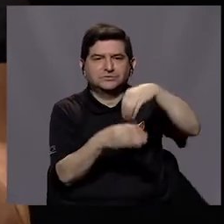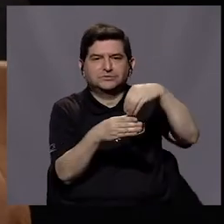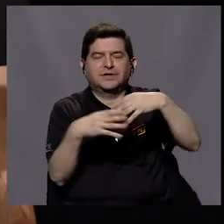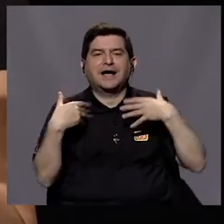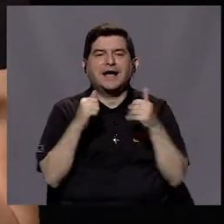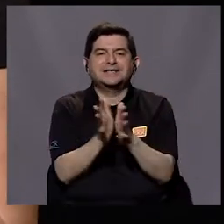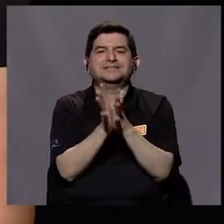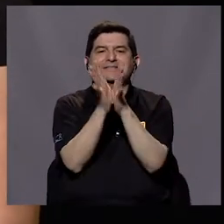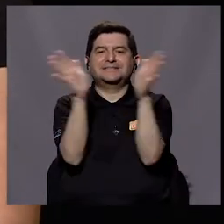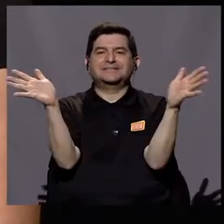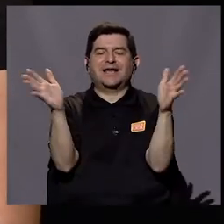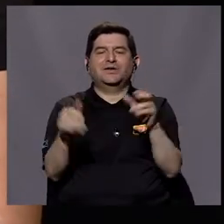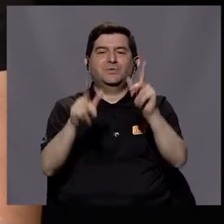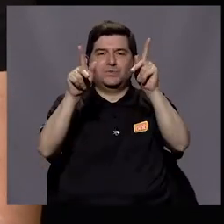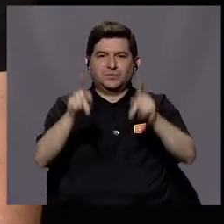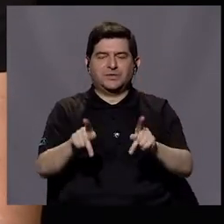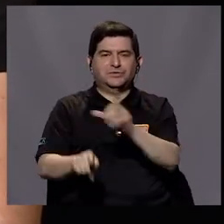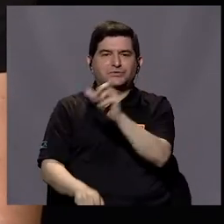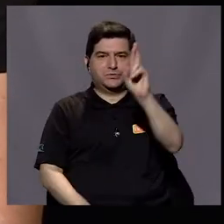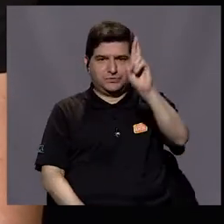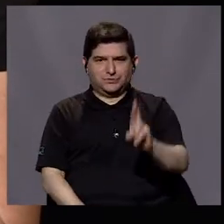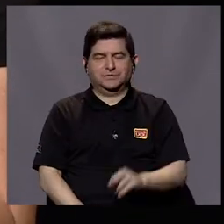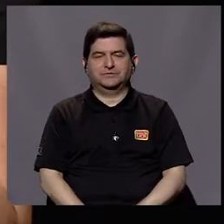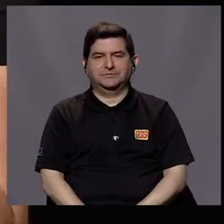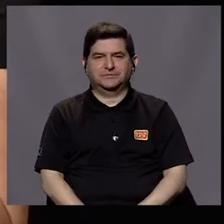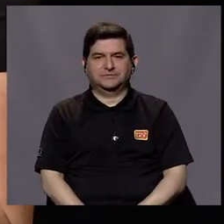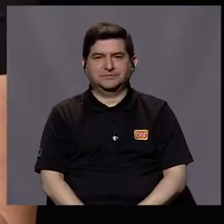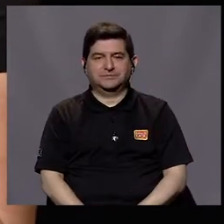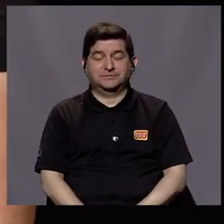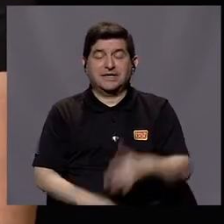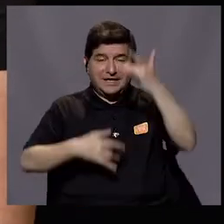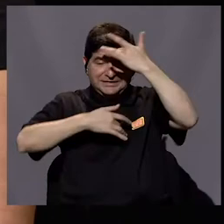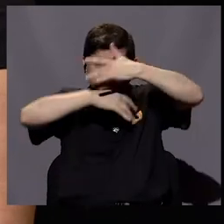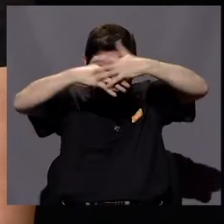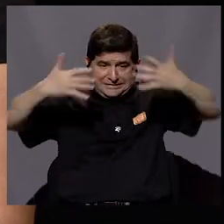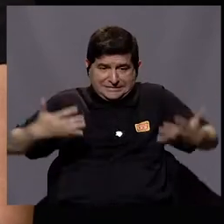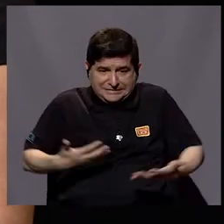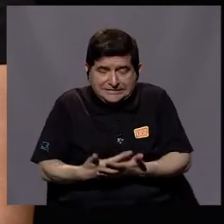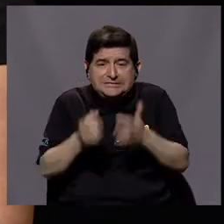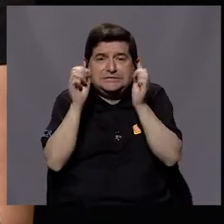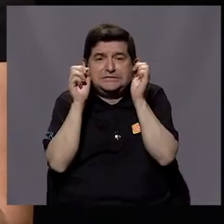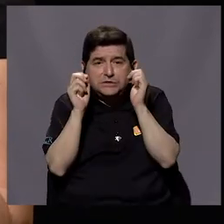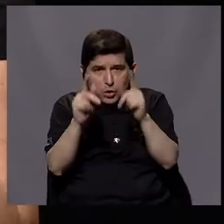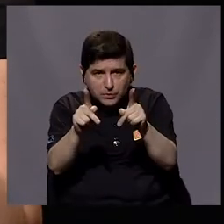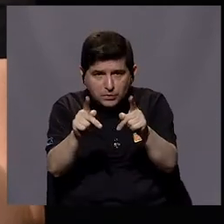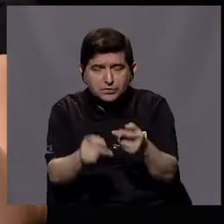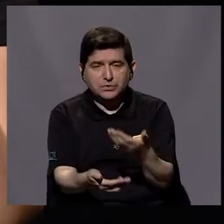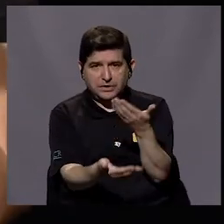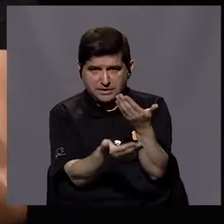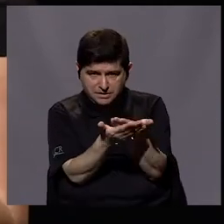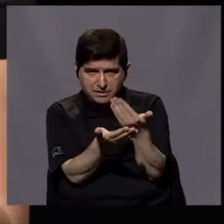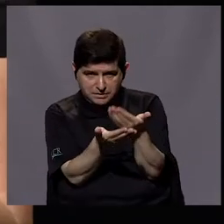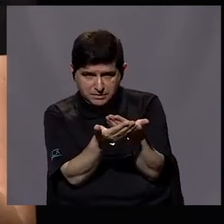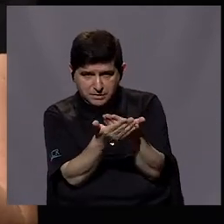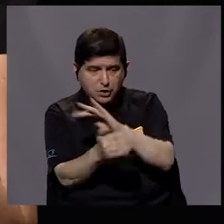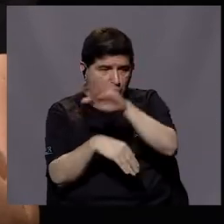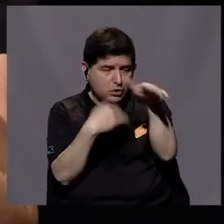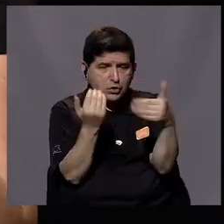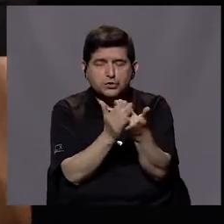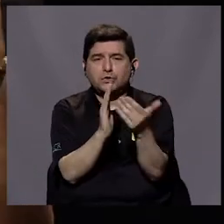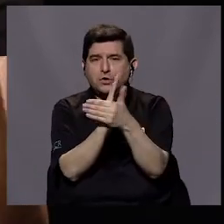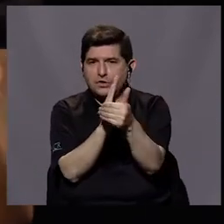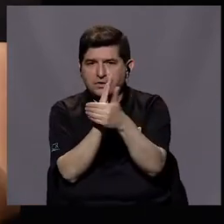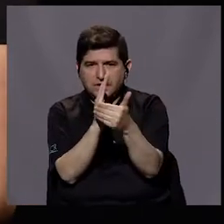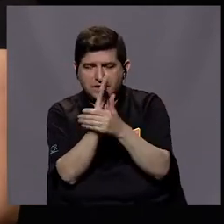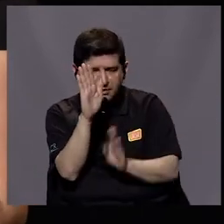aportar a la salud pública de los costarricenses. Y esta, la pandemia, ha sido una oportunidad para demostrar que